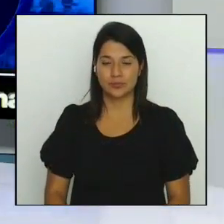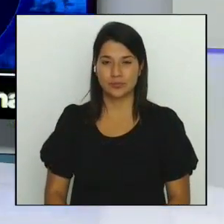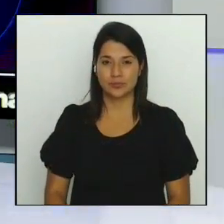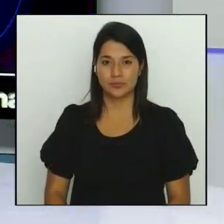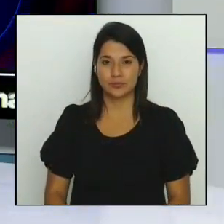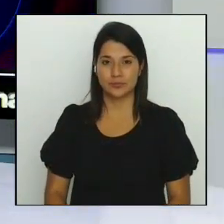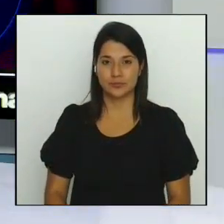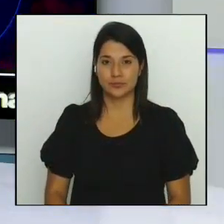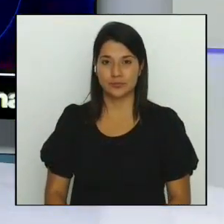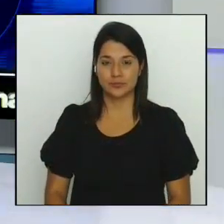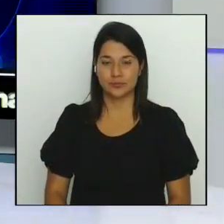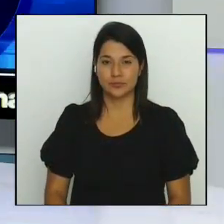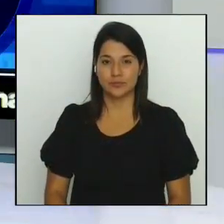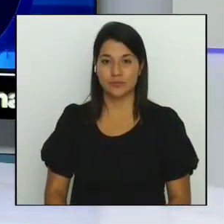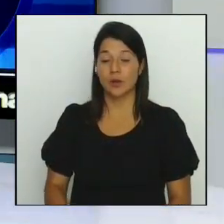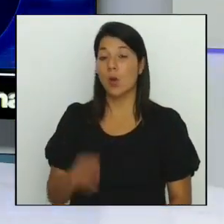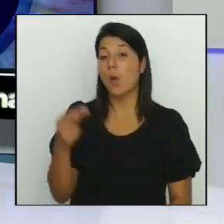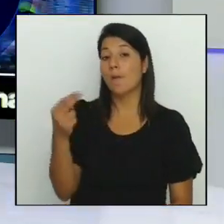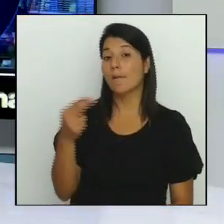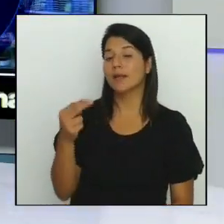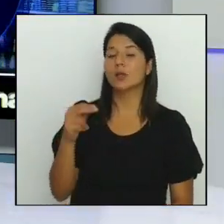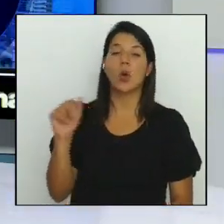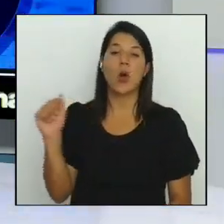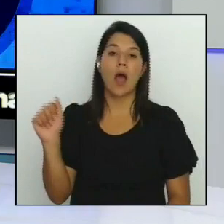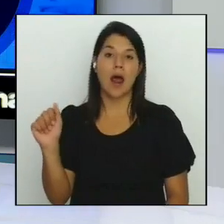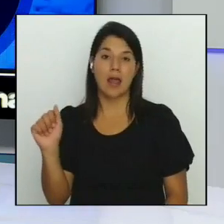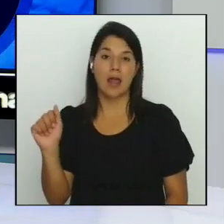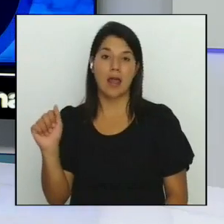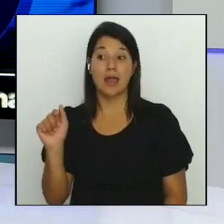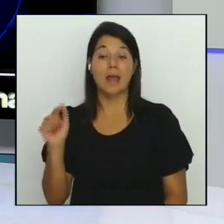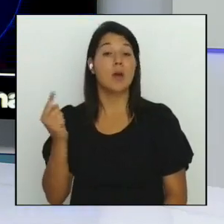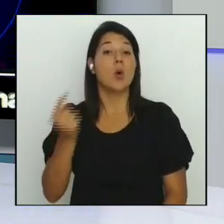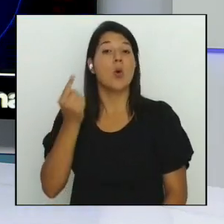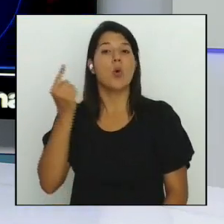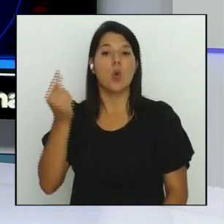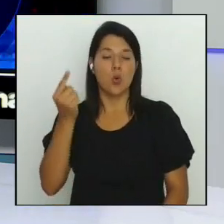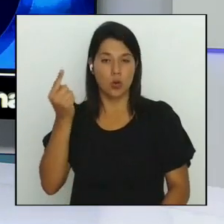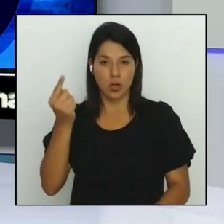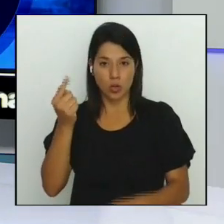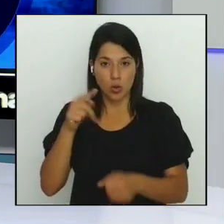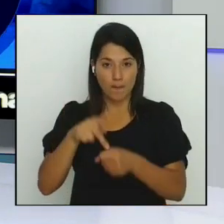Humberto Aranda fue el único participante del boxeo en Juegos Olímpicos